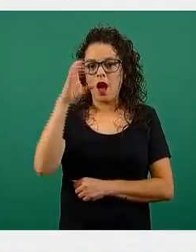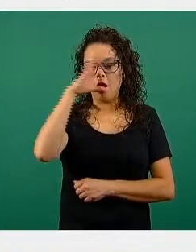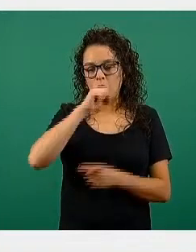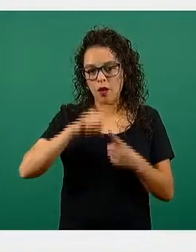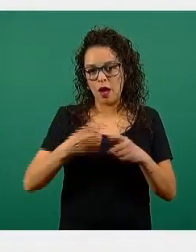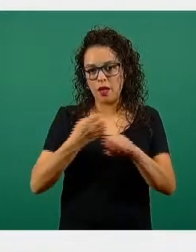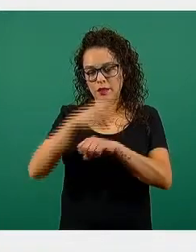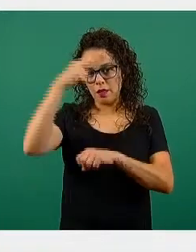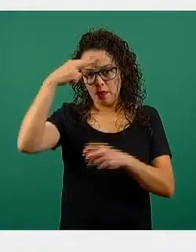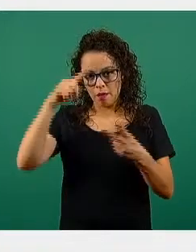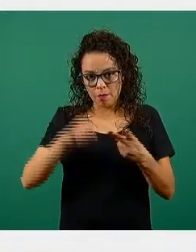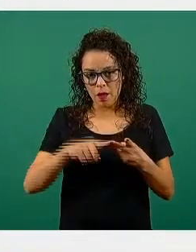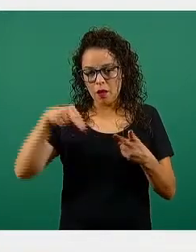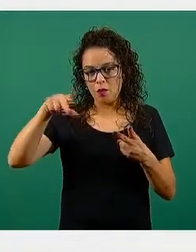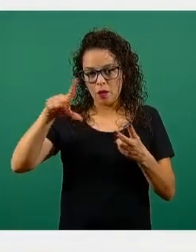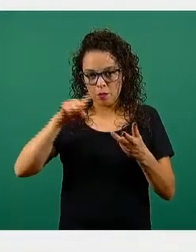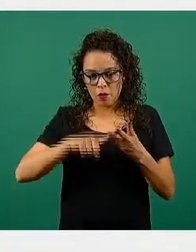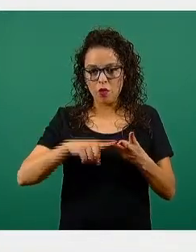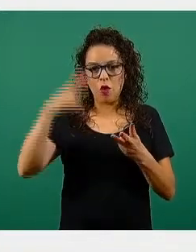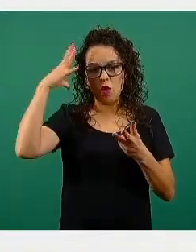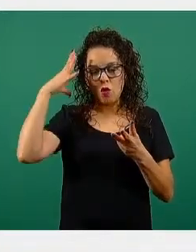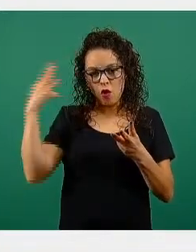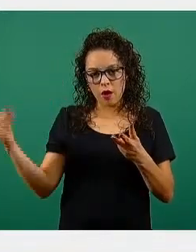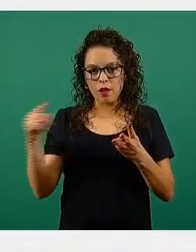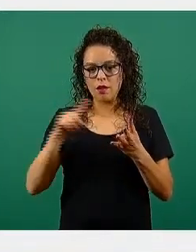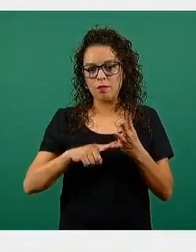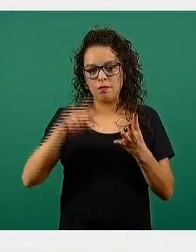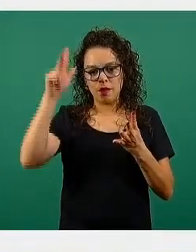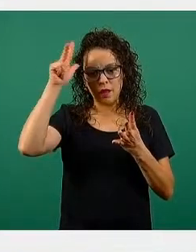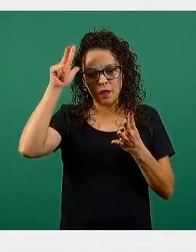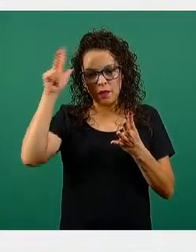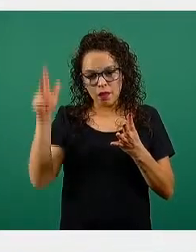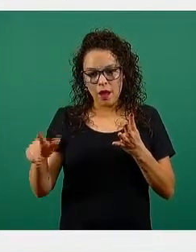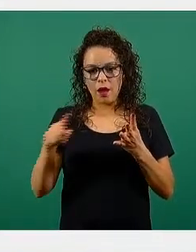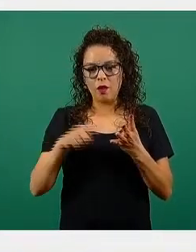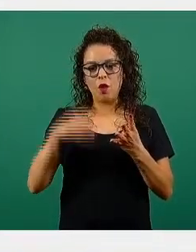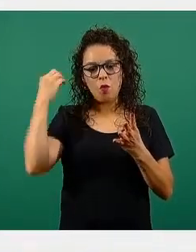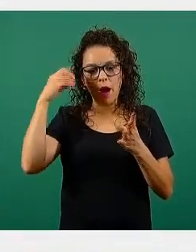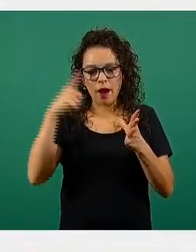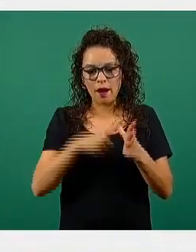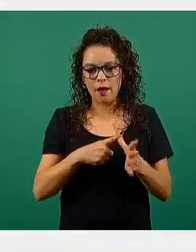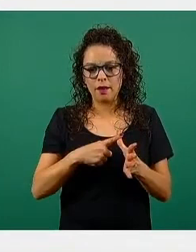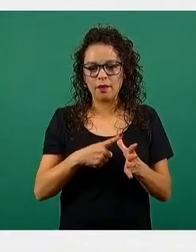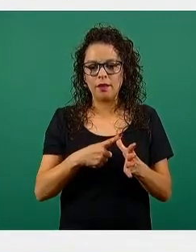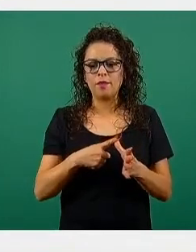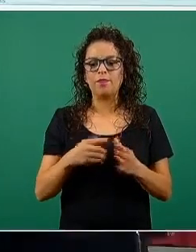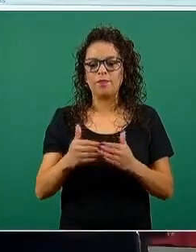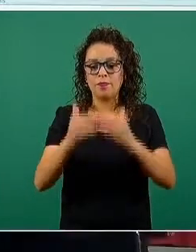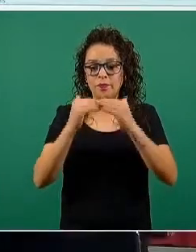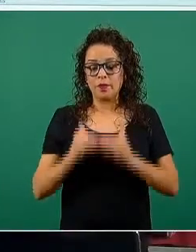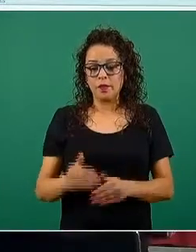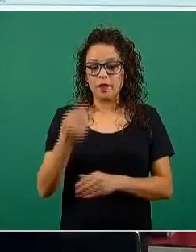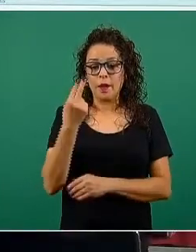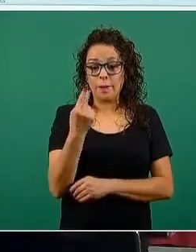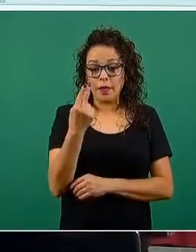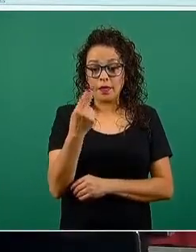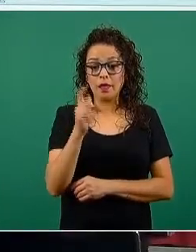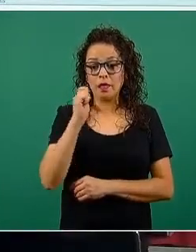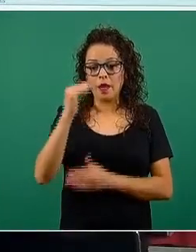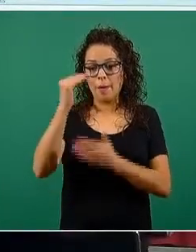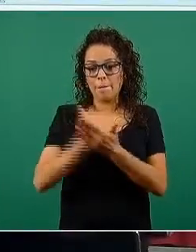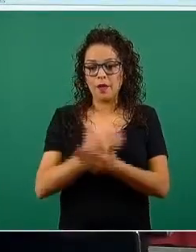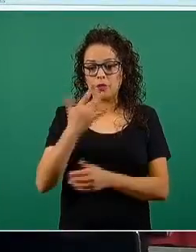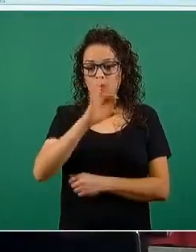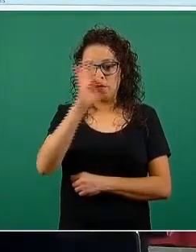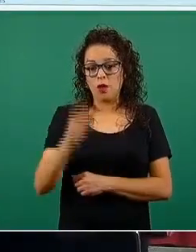Estado de México, Nuevo León, Colima, Hidalgo y Oaxaca. Y tenemos 25 que tienen menos del 50 por ciento y tenemos una